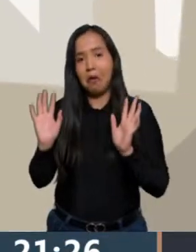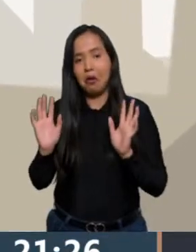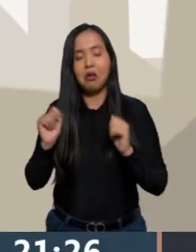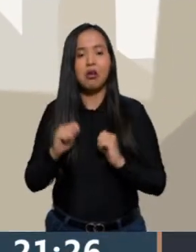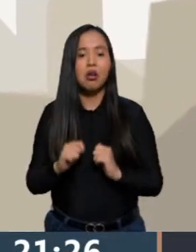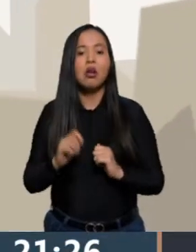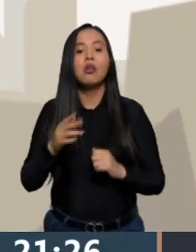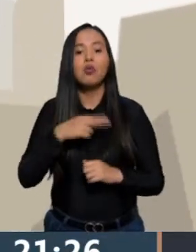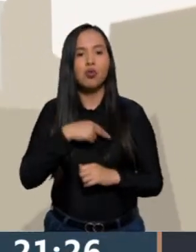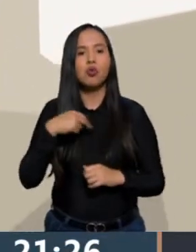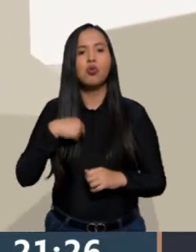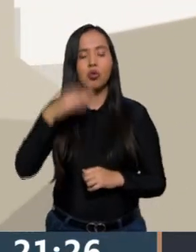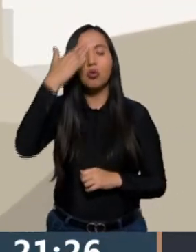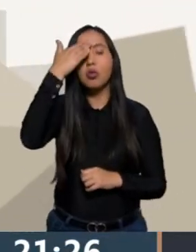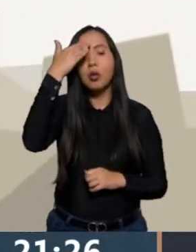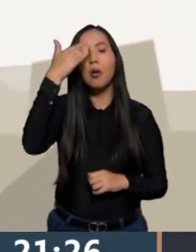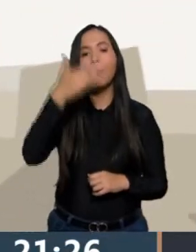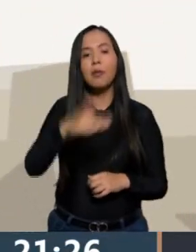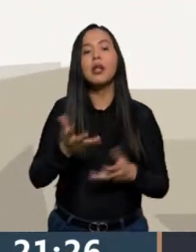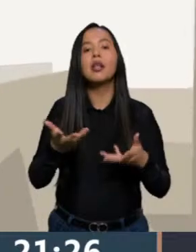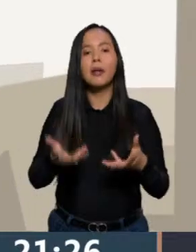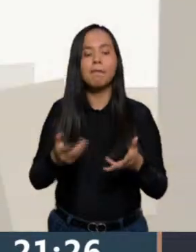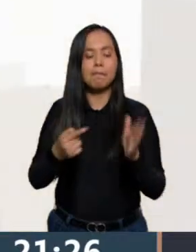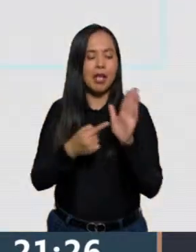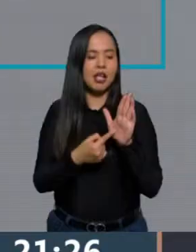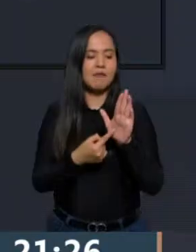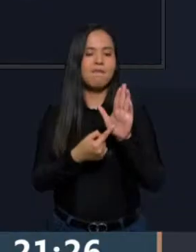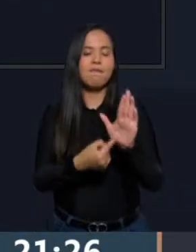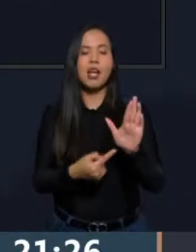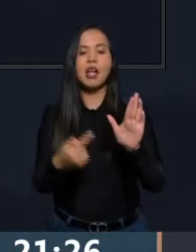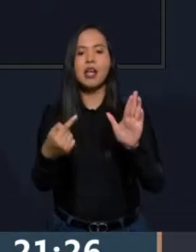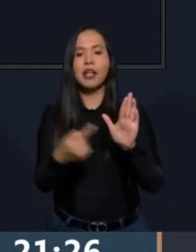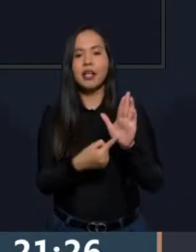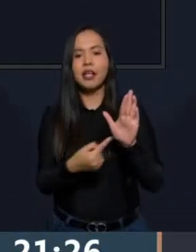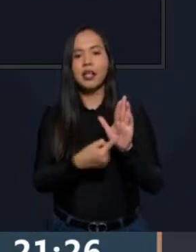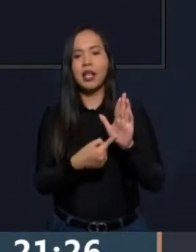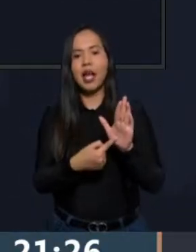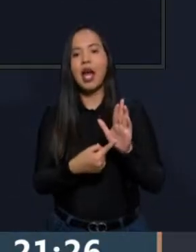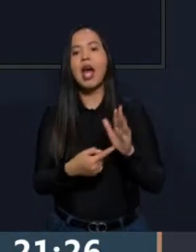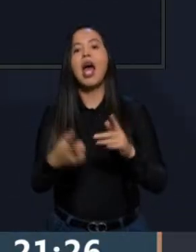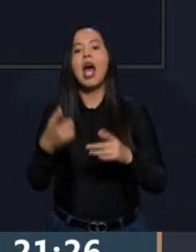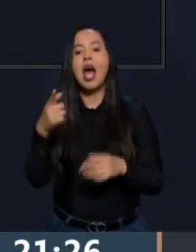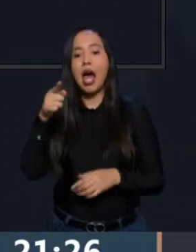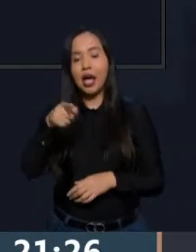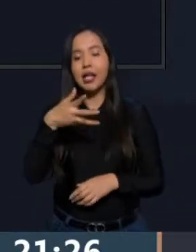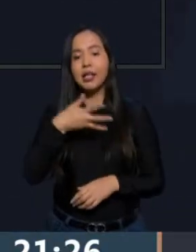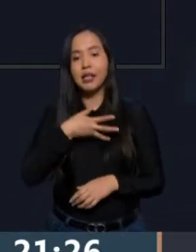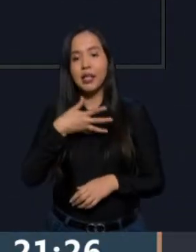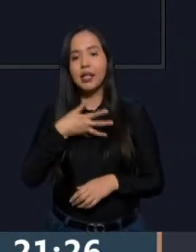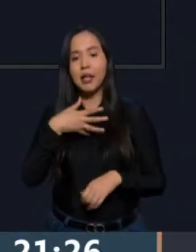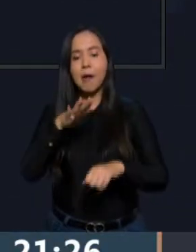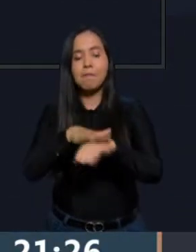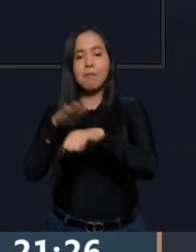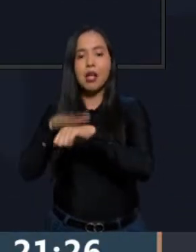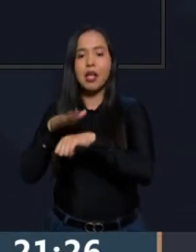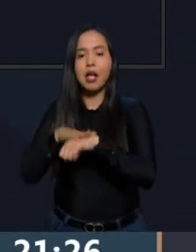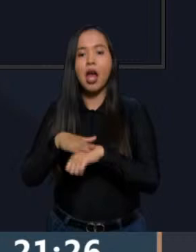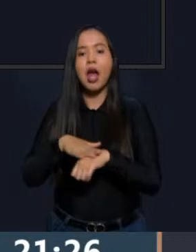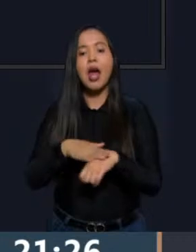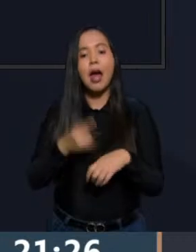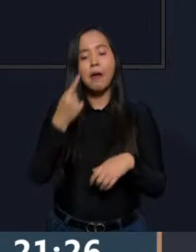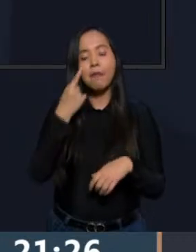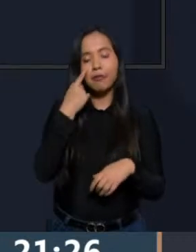pues, nosotros tenemos, pues, todas estas capturas y momentos donde se va convocando, se ofrece esto.